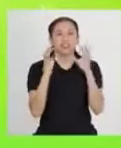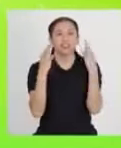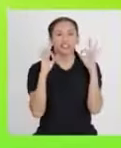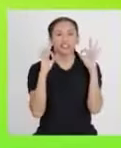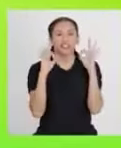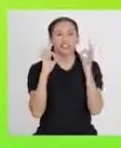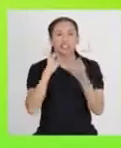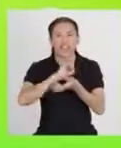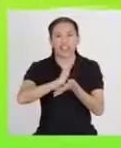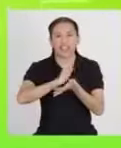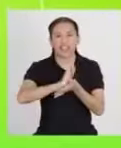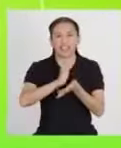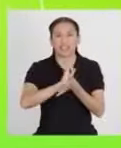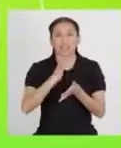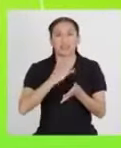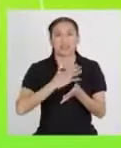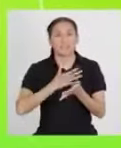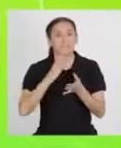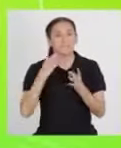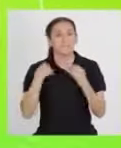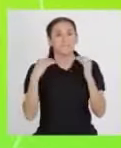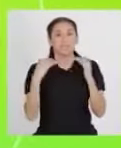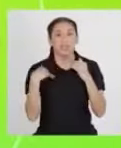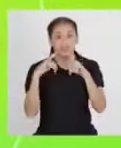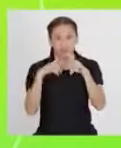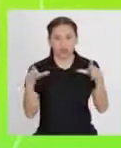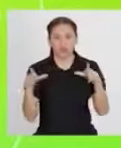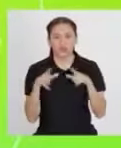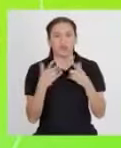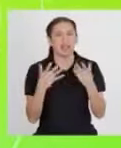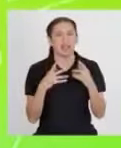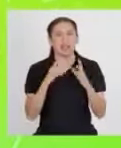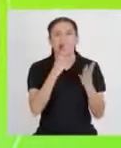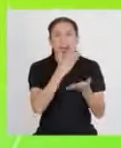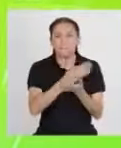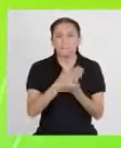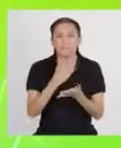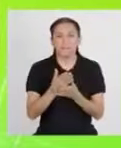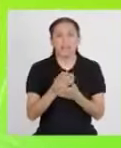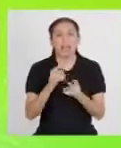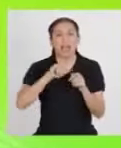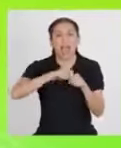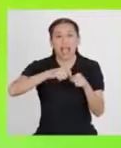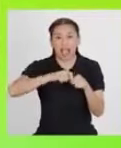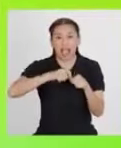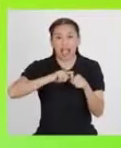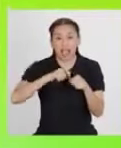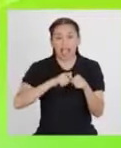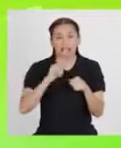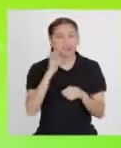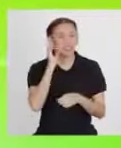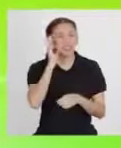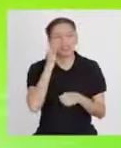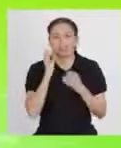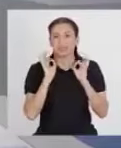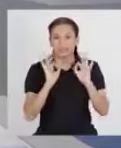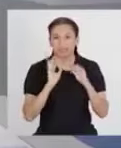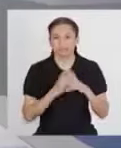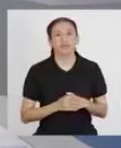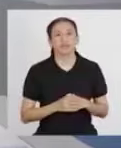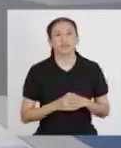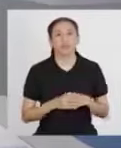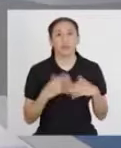queso, un plato muy típico de mi ciudad, se prepara en base a habas, es delicioso.